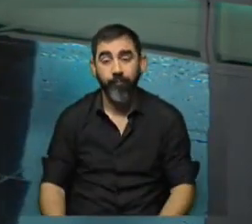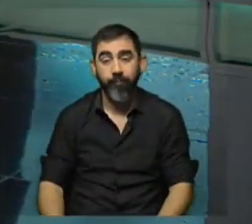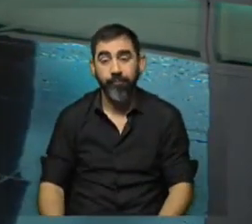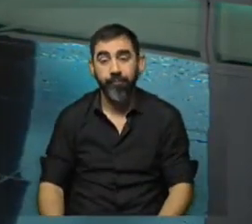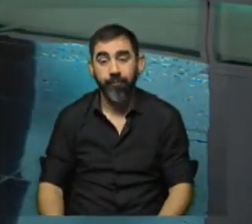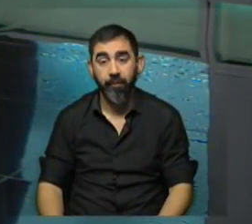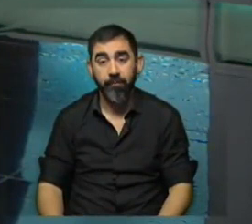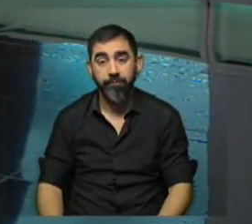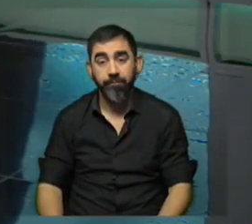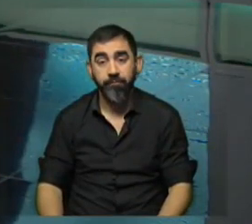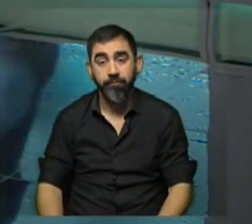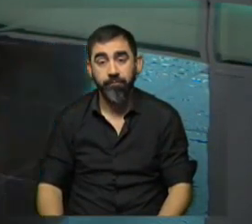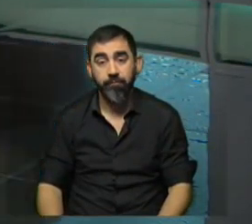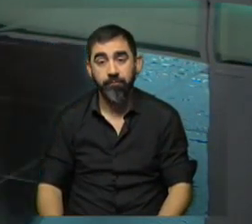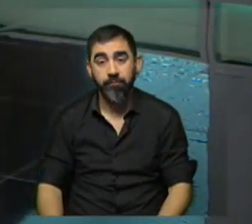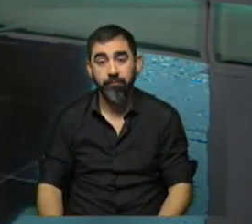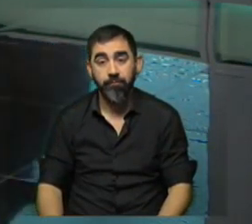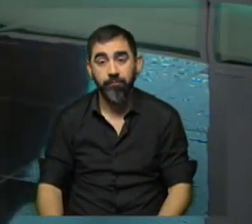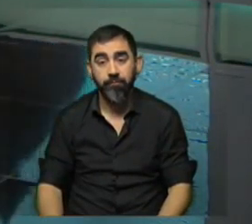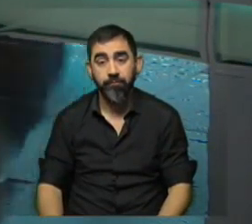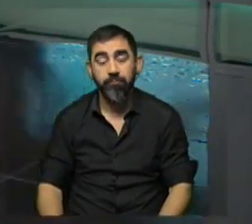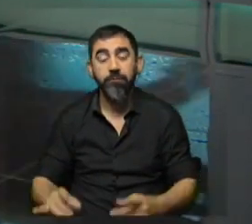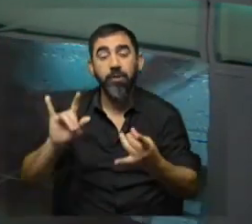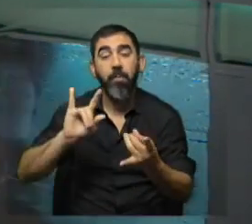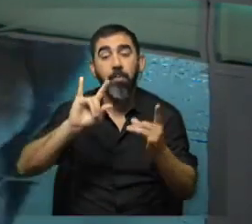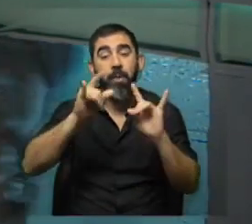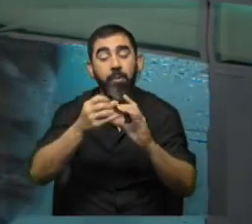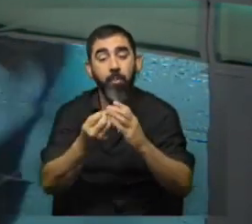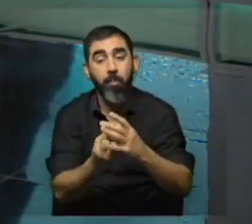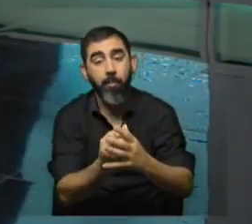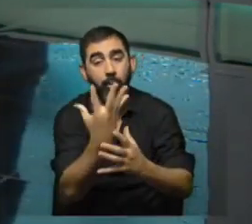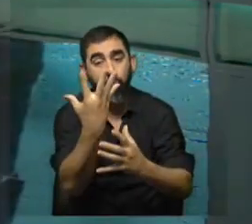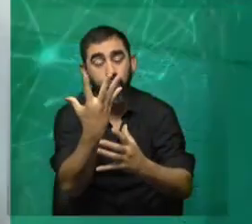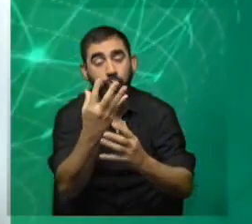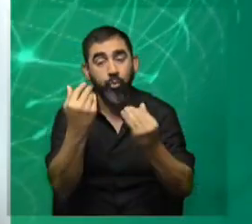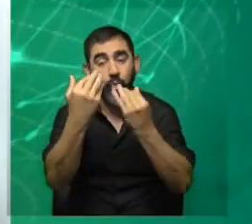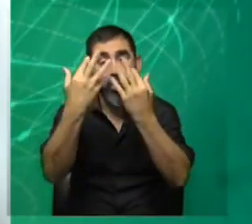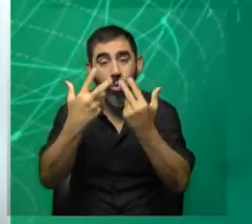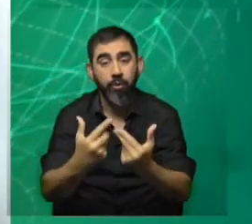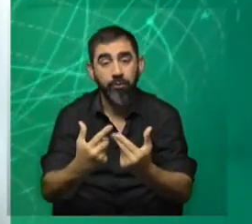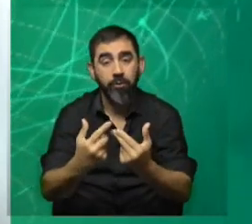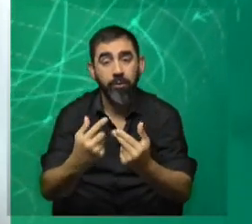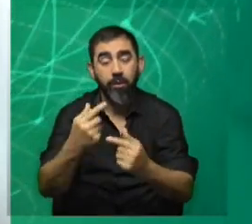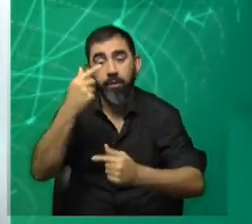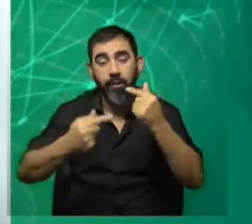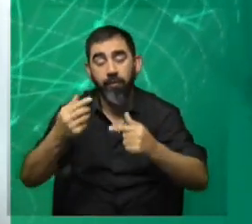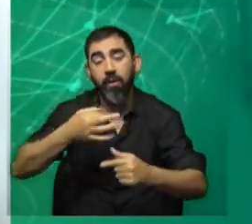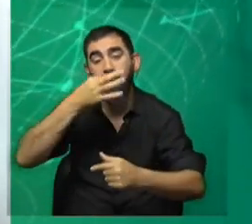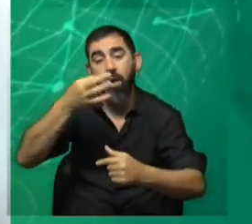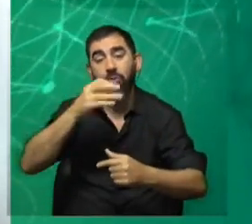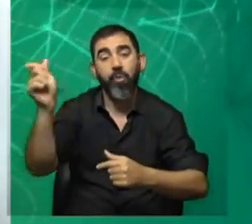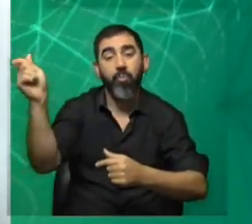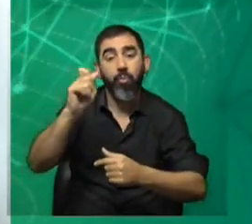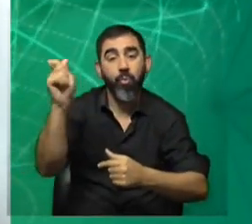Bueno, nosotros estamos en el marco del Parlamento del Mercosur organizando una serie de audiencias públicas que